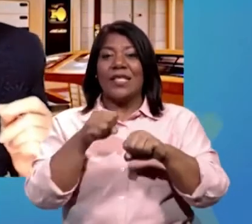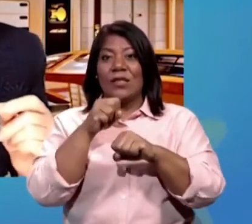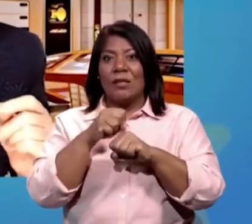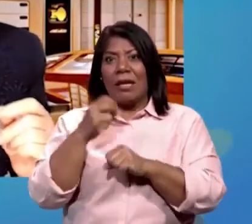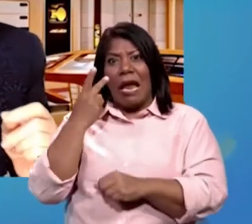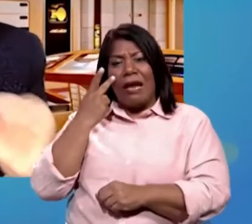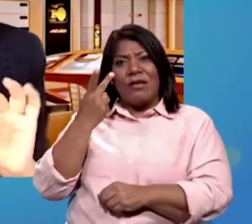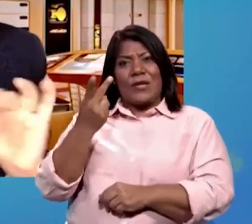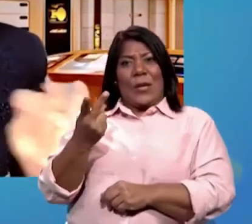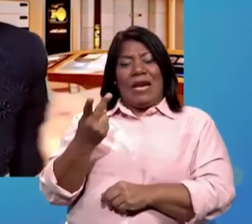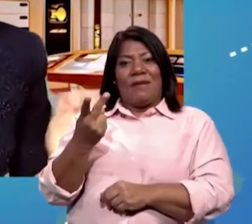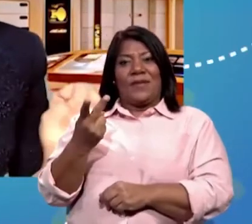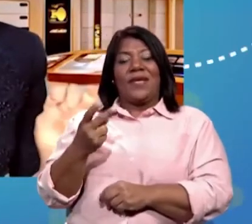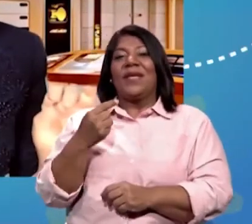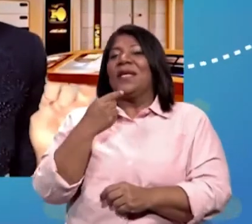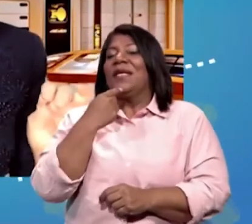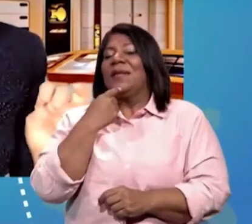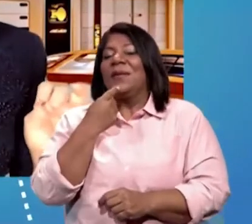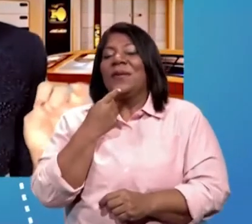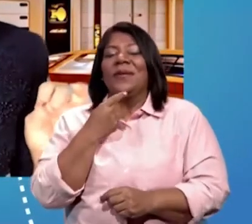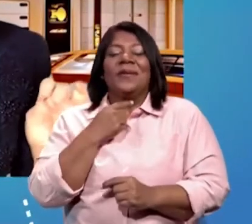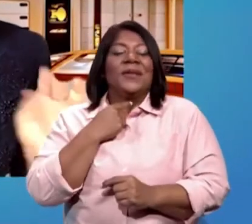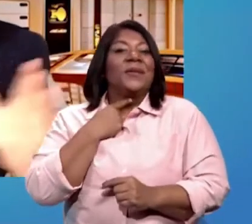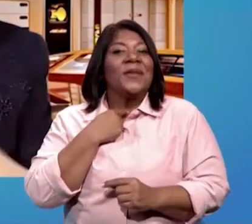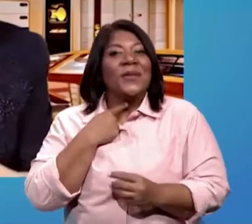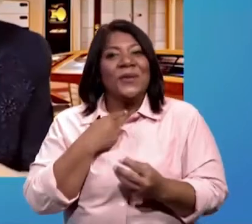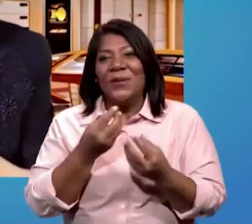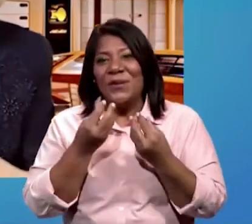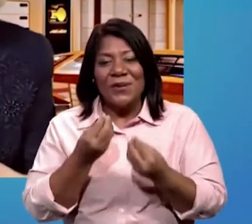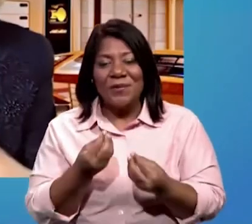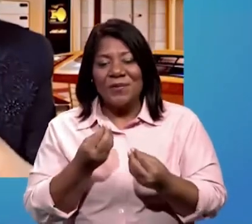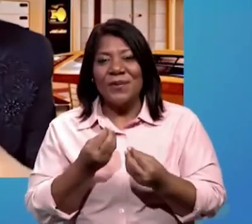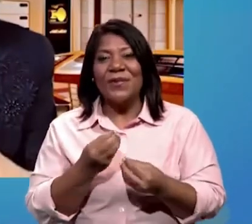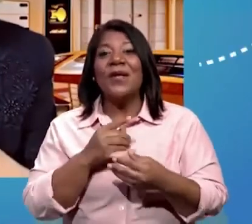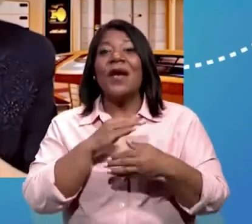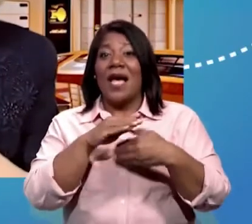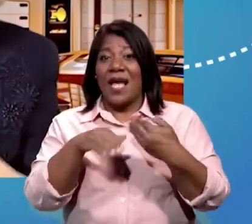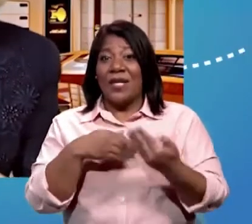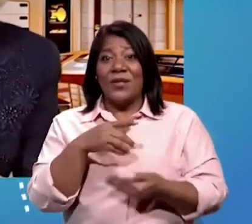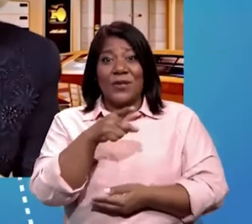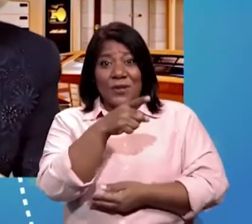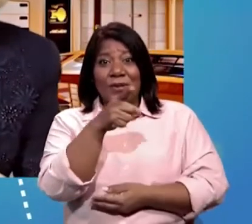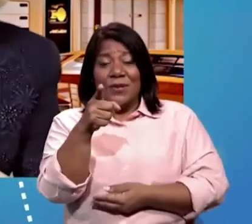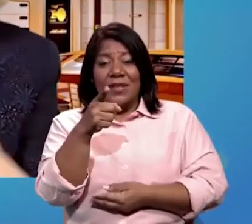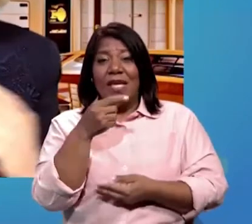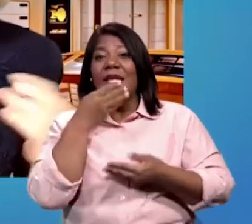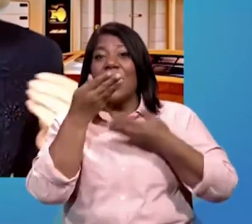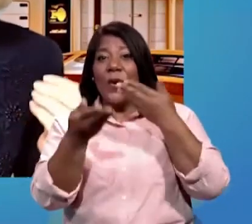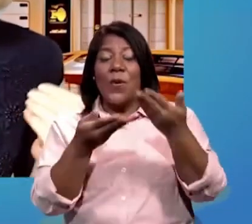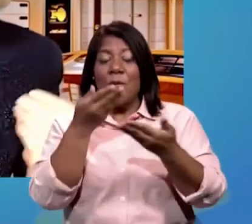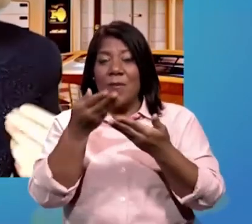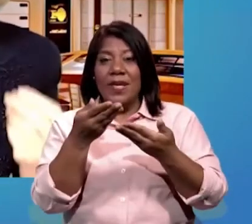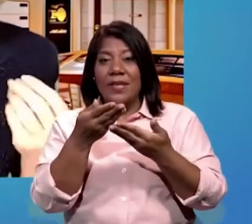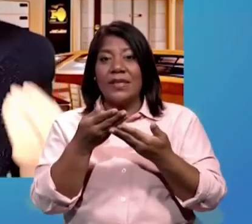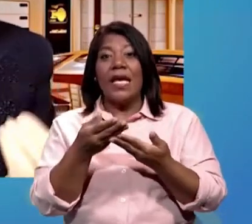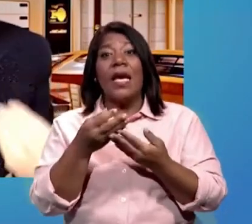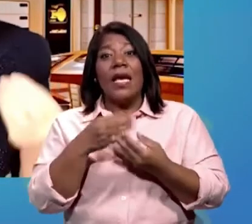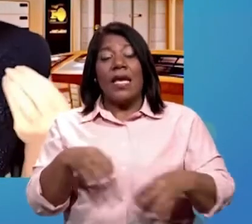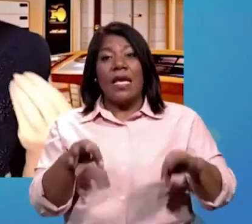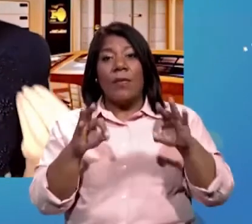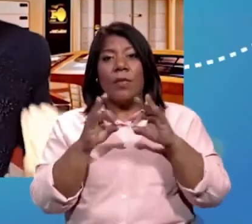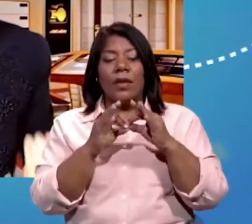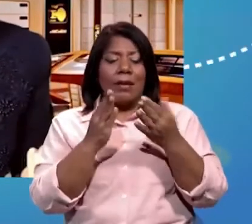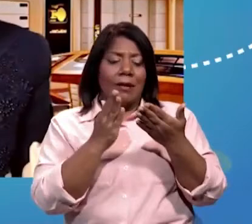profesora Teresa Cruz y me encantó. A mis queridos estudiantes, un mensaje importante. La lectura es